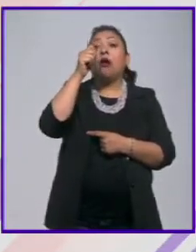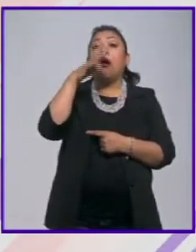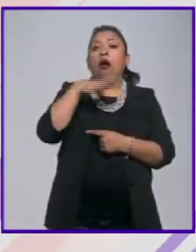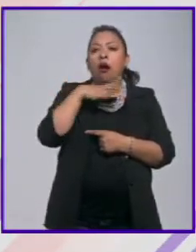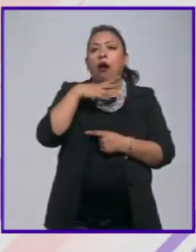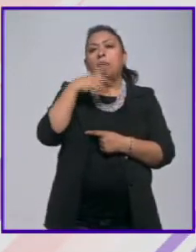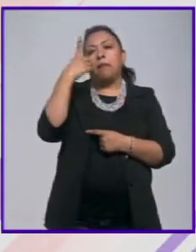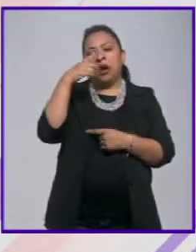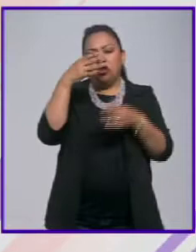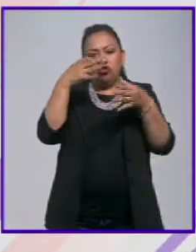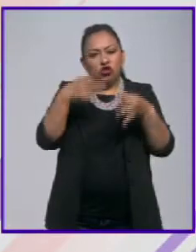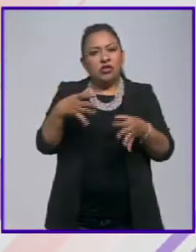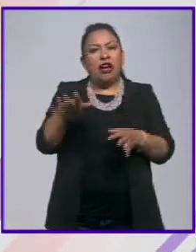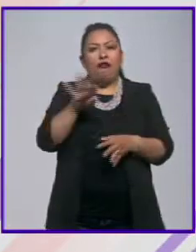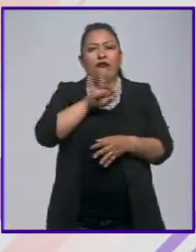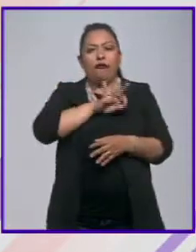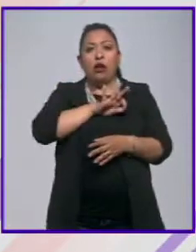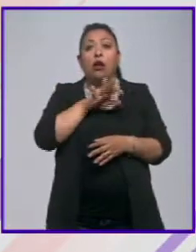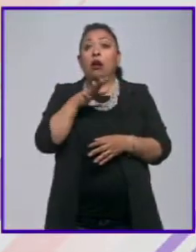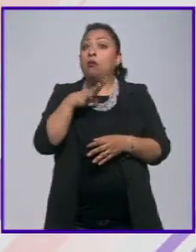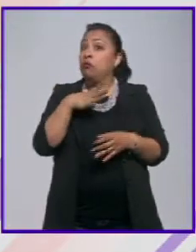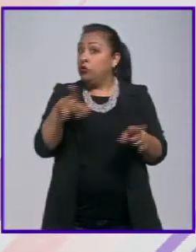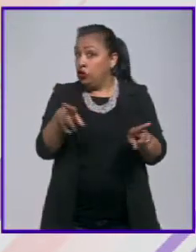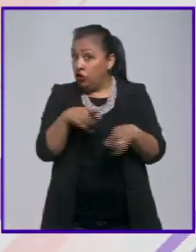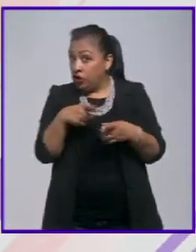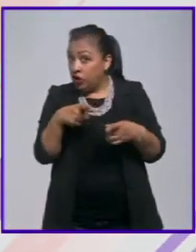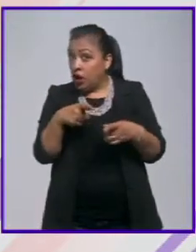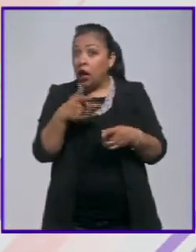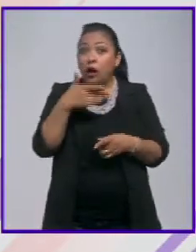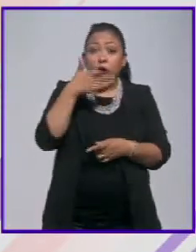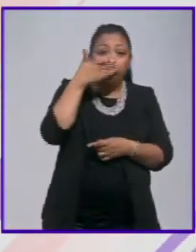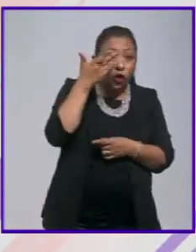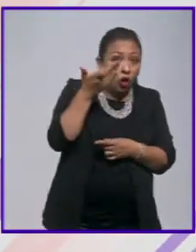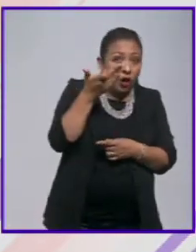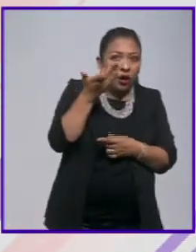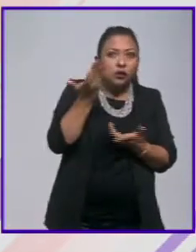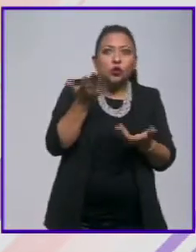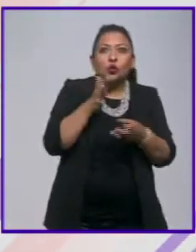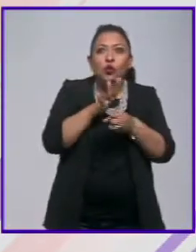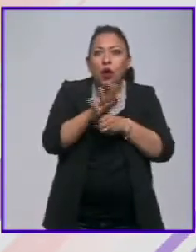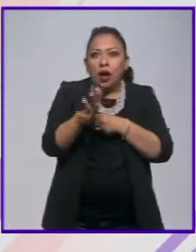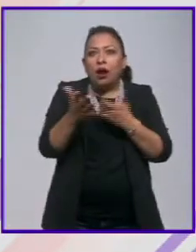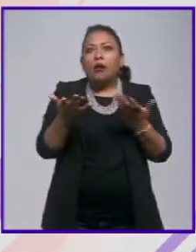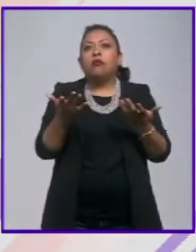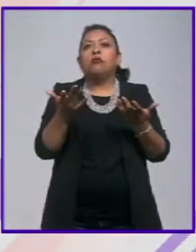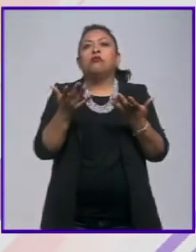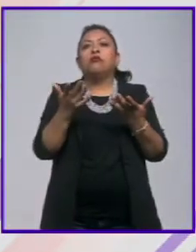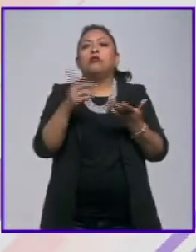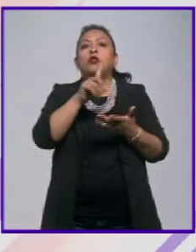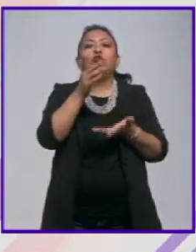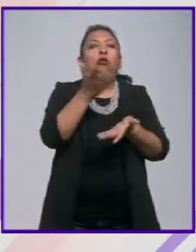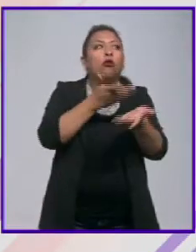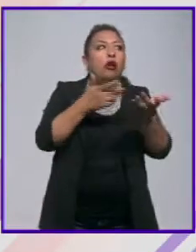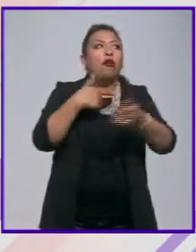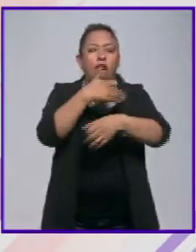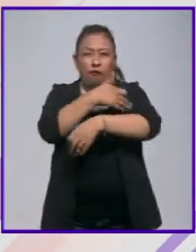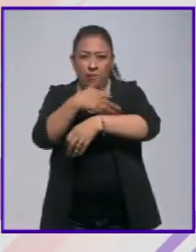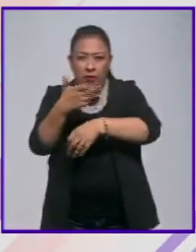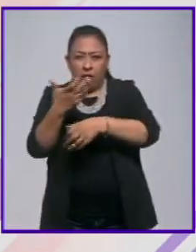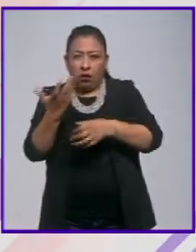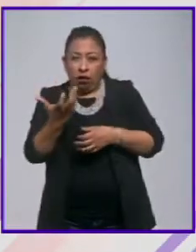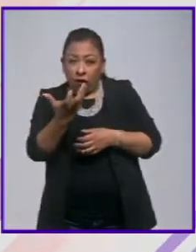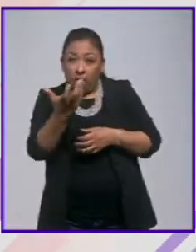profesión de fe? ¿Hubo música? ¿Hubo flores? ¿Hubo algún convivio? ¿La familia la acompañó?